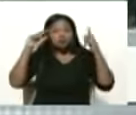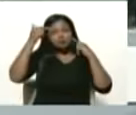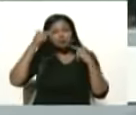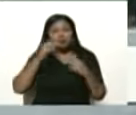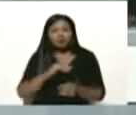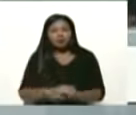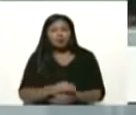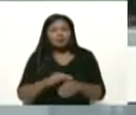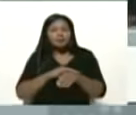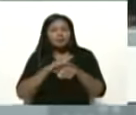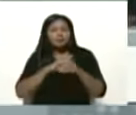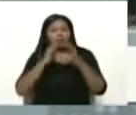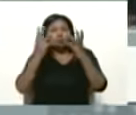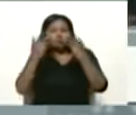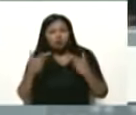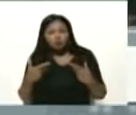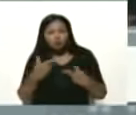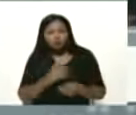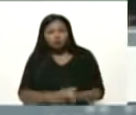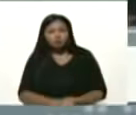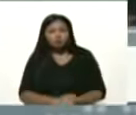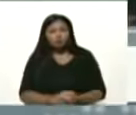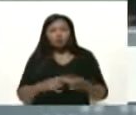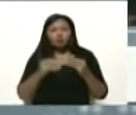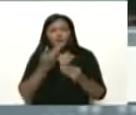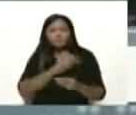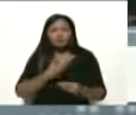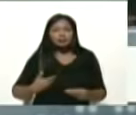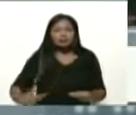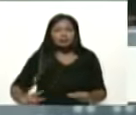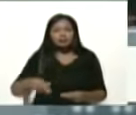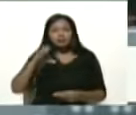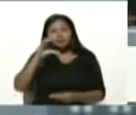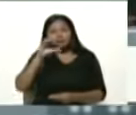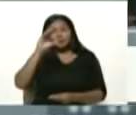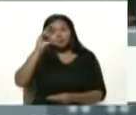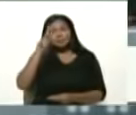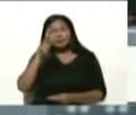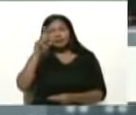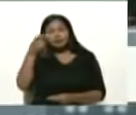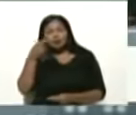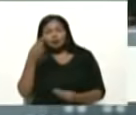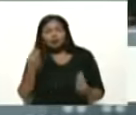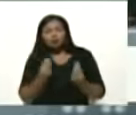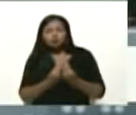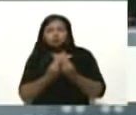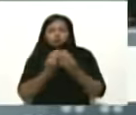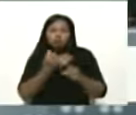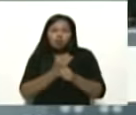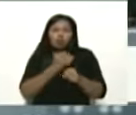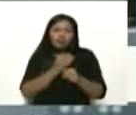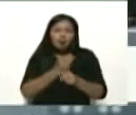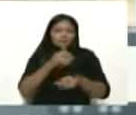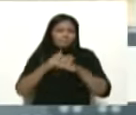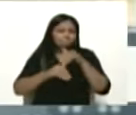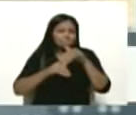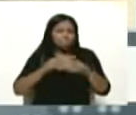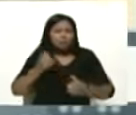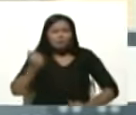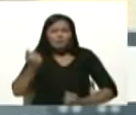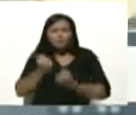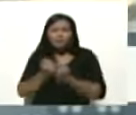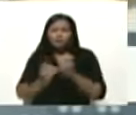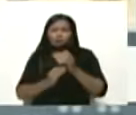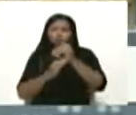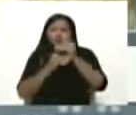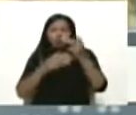de industria y presidente de la CBG y estuvo con la clase obrera dando estos primeros pasos hacia